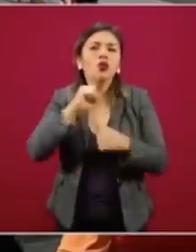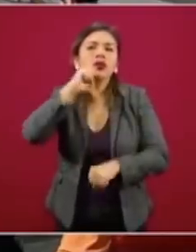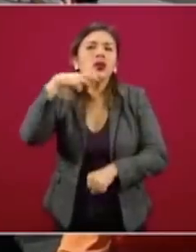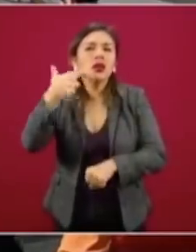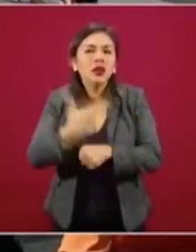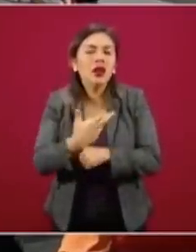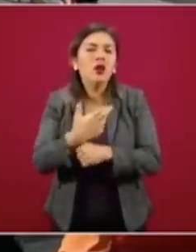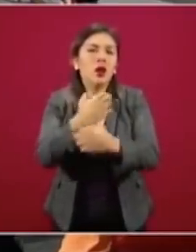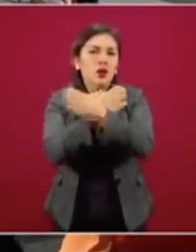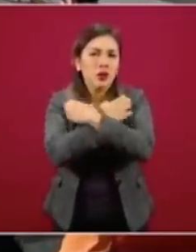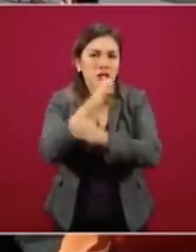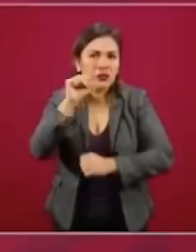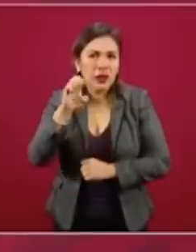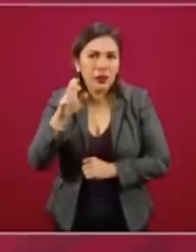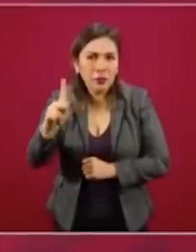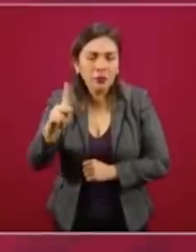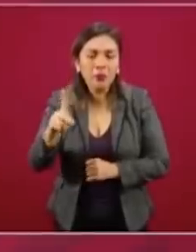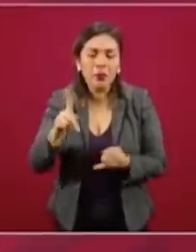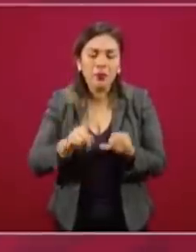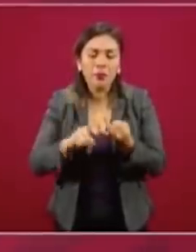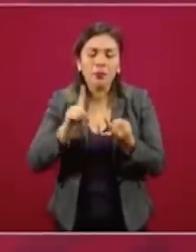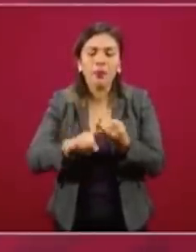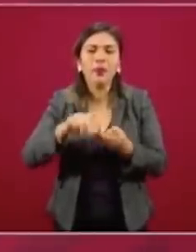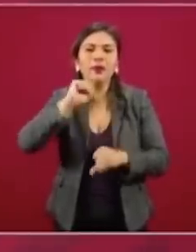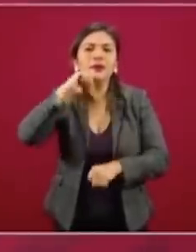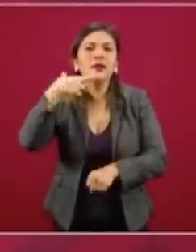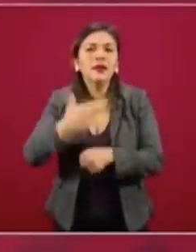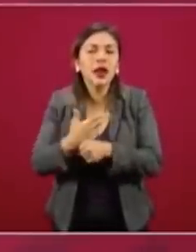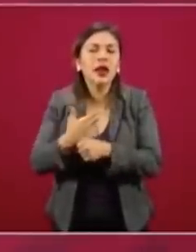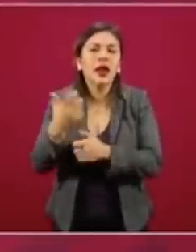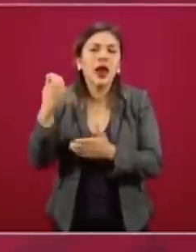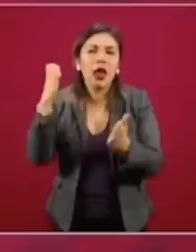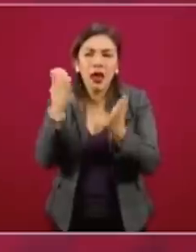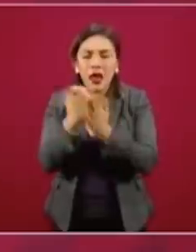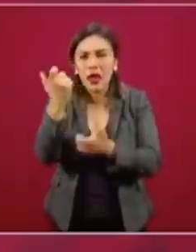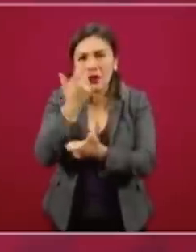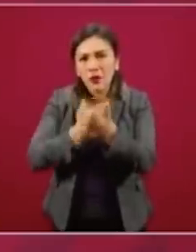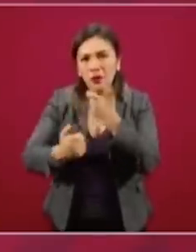de Educación, la secretaria de Economía,